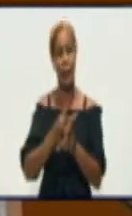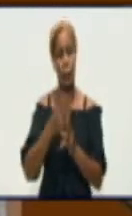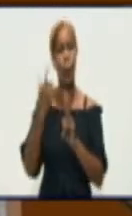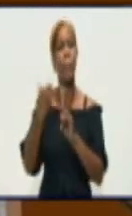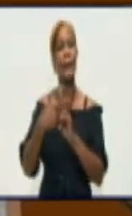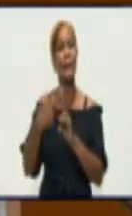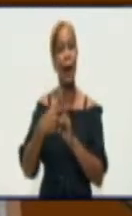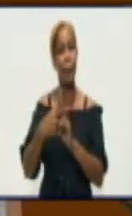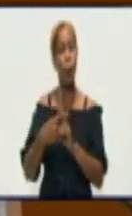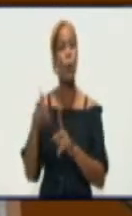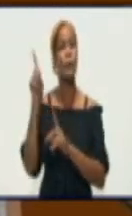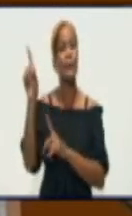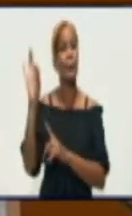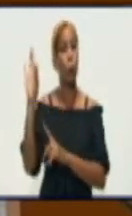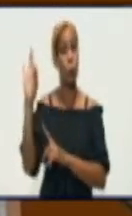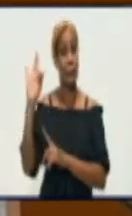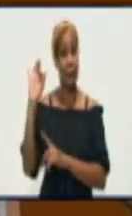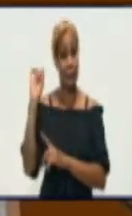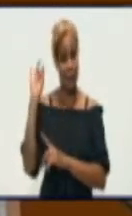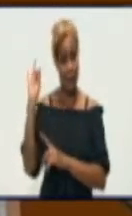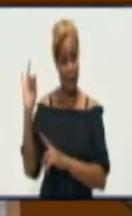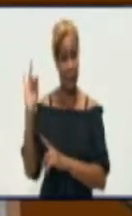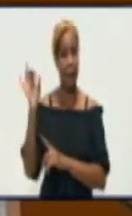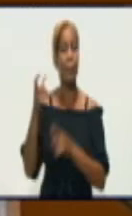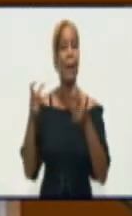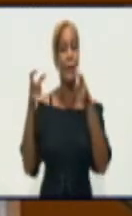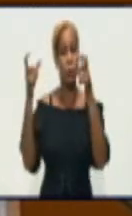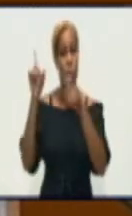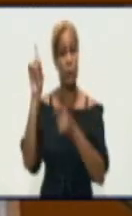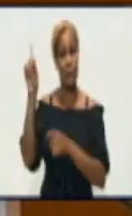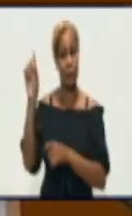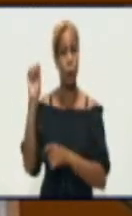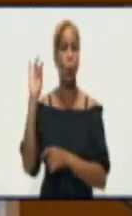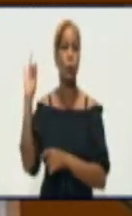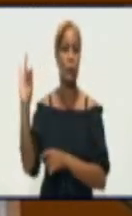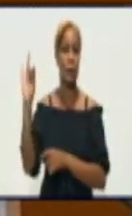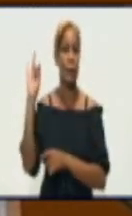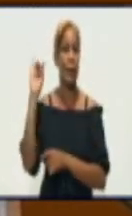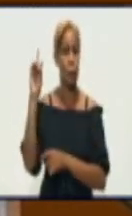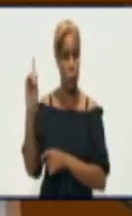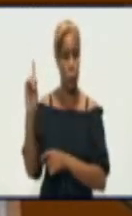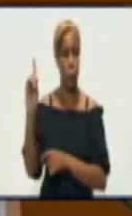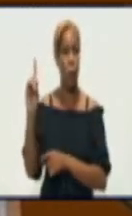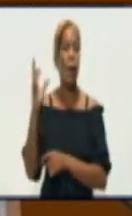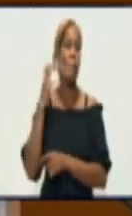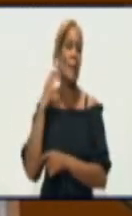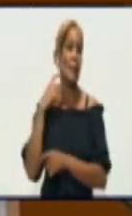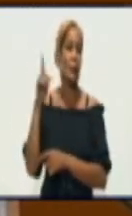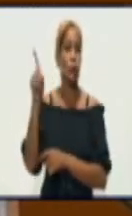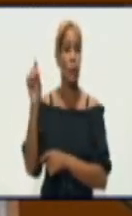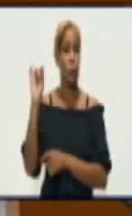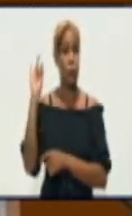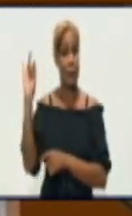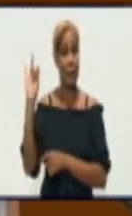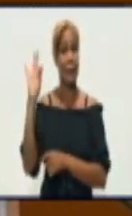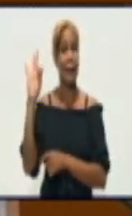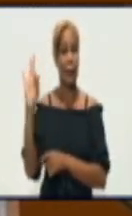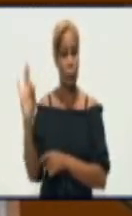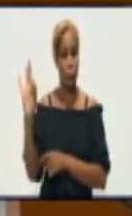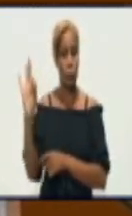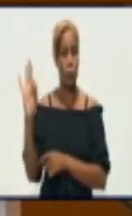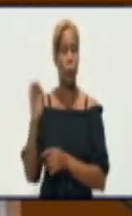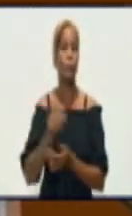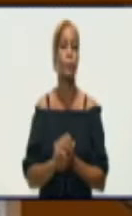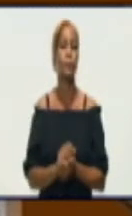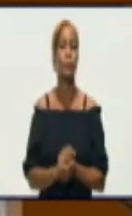187, Bartolomé Mazó 181, Manzanillo 178 de tasa, Guisa 177